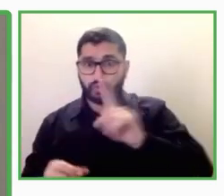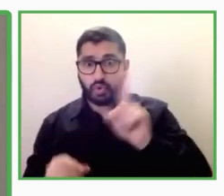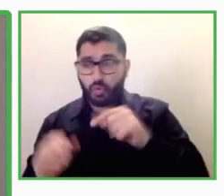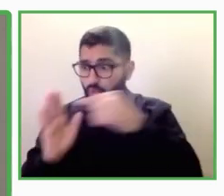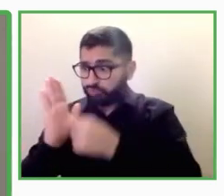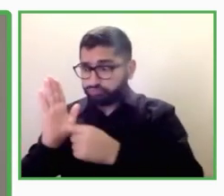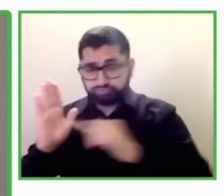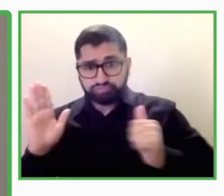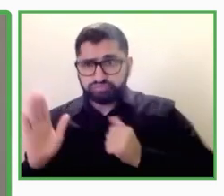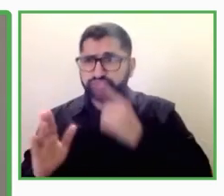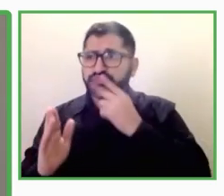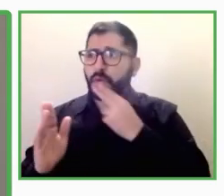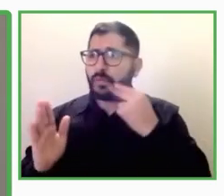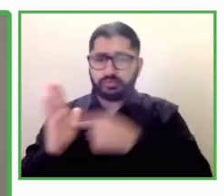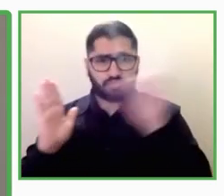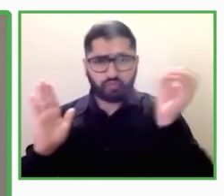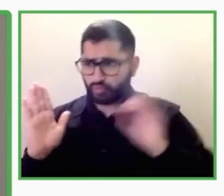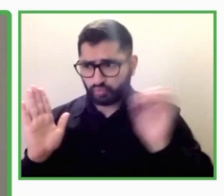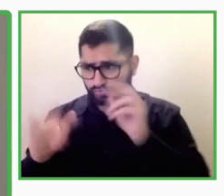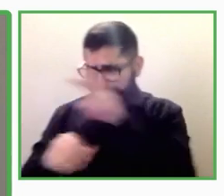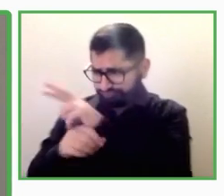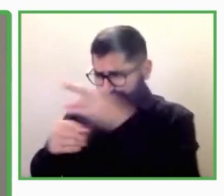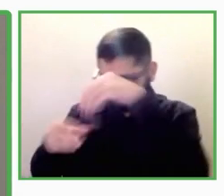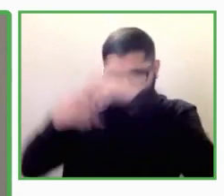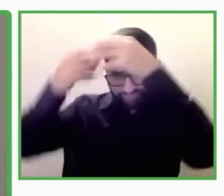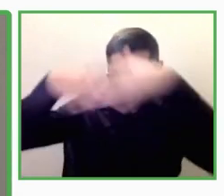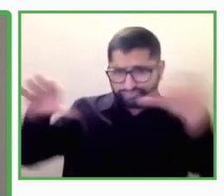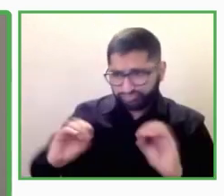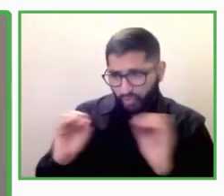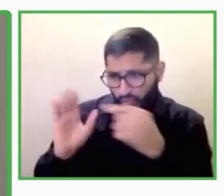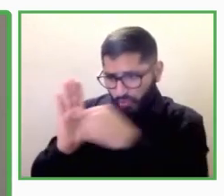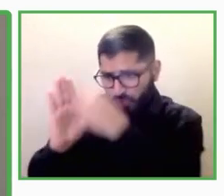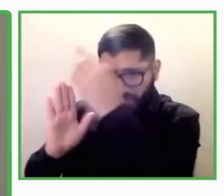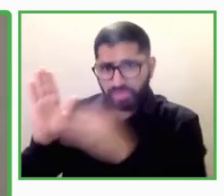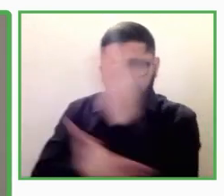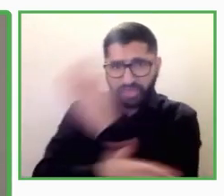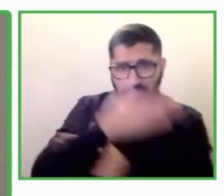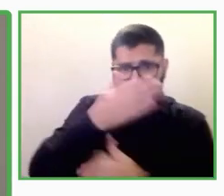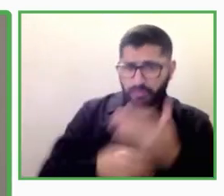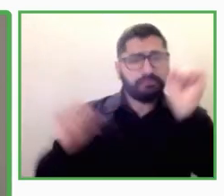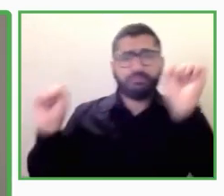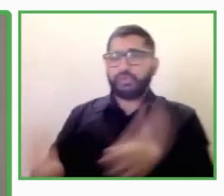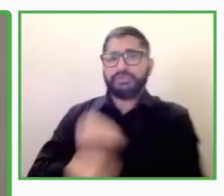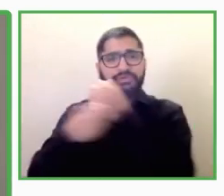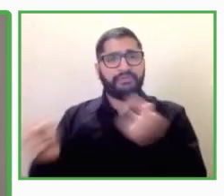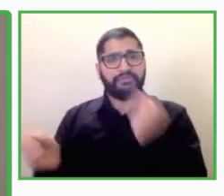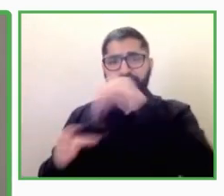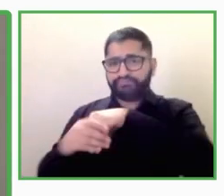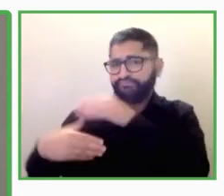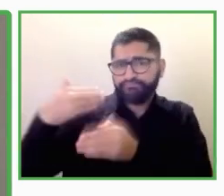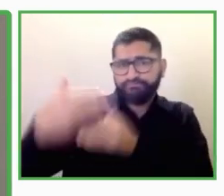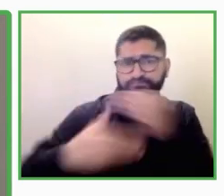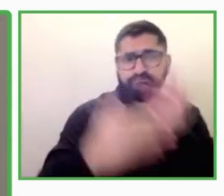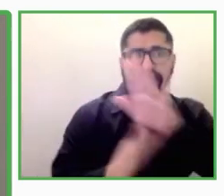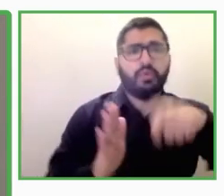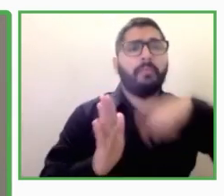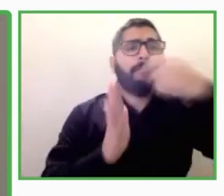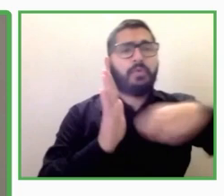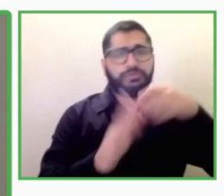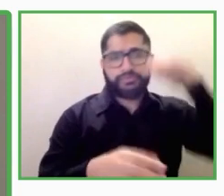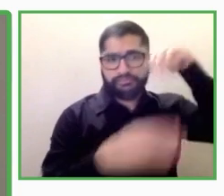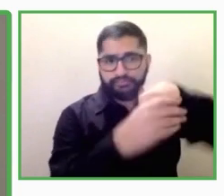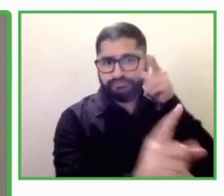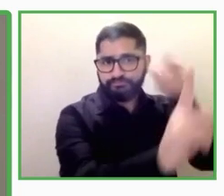empleo, no podremos realizarlo. El proyecto se llama Por Talento Latinoamérica y desde hace ya